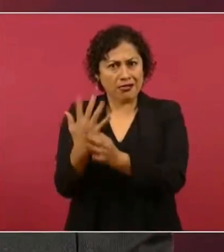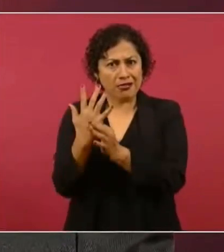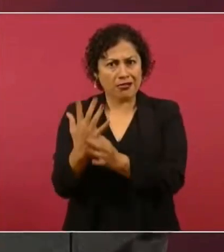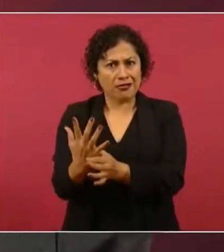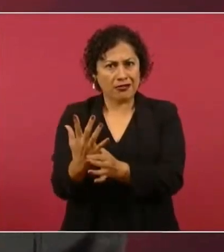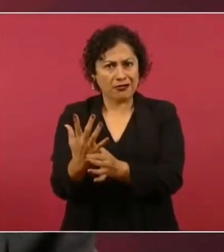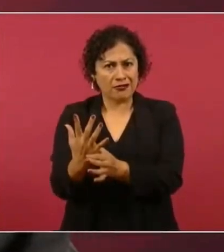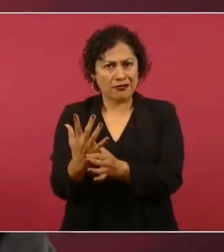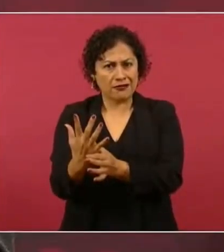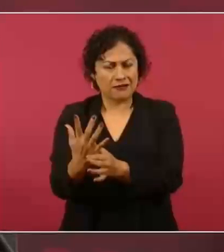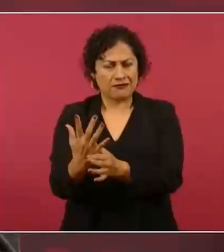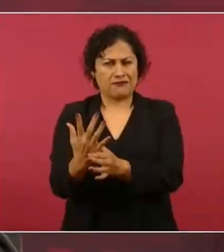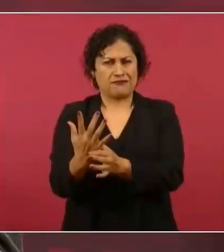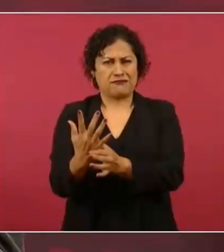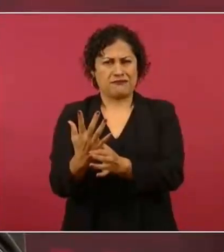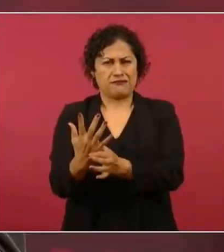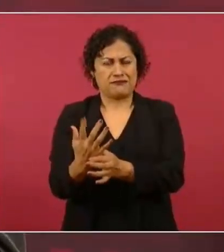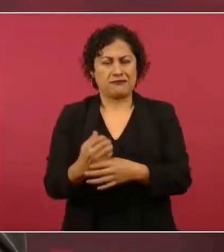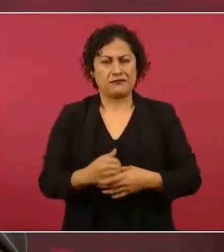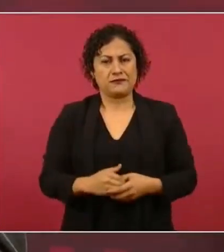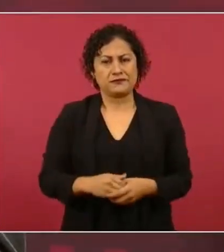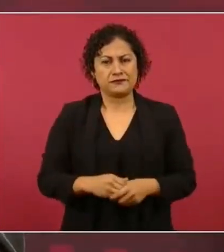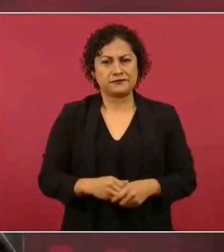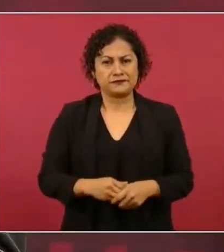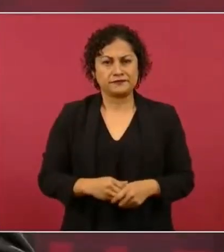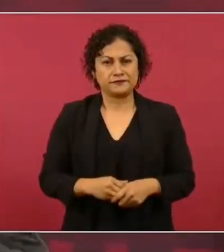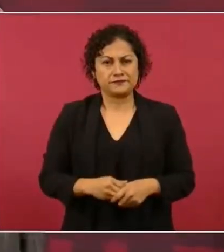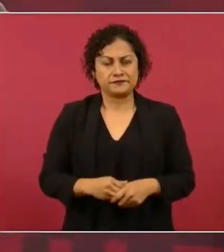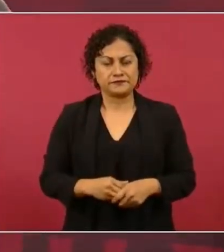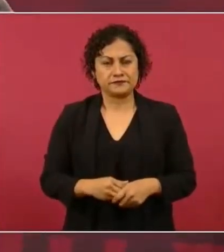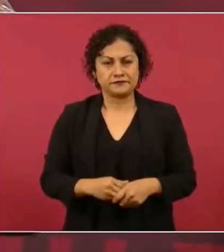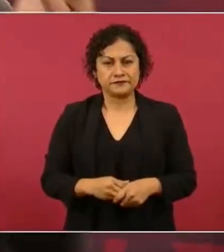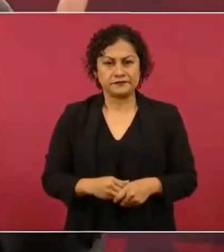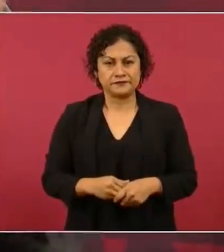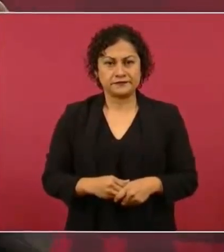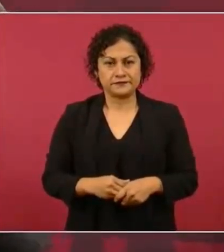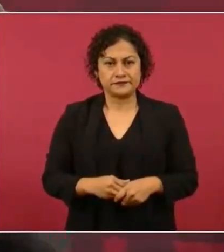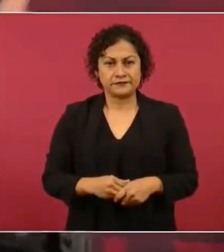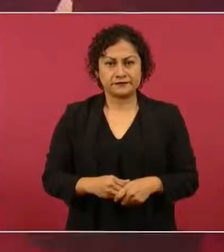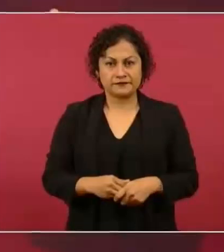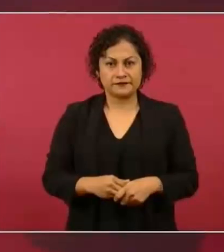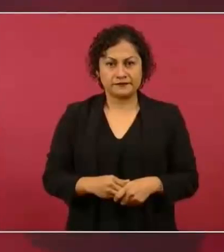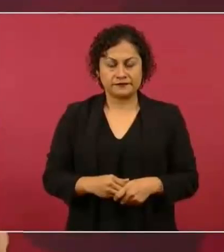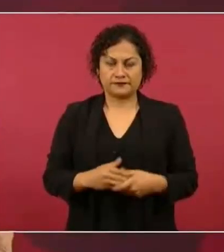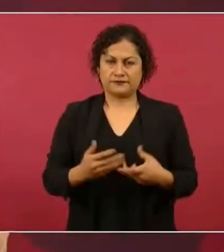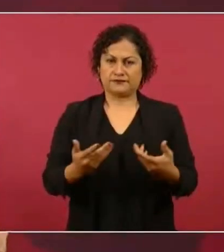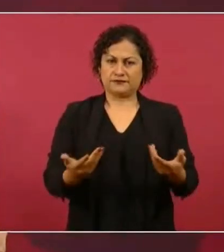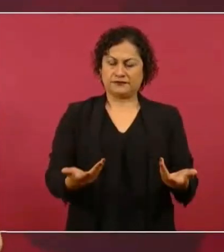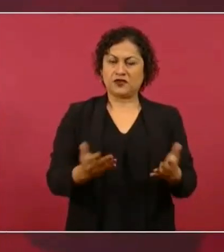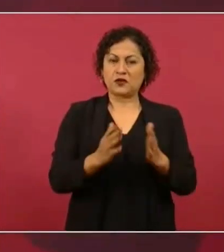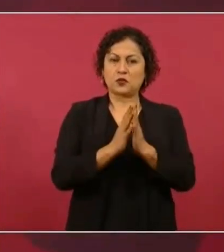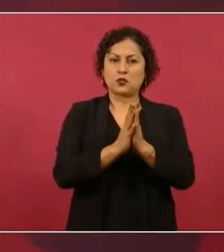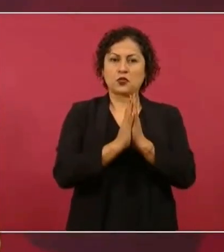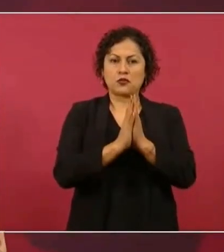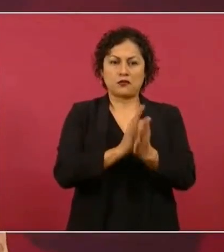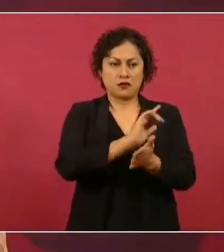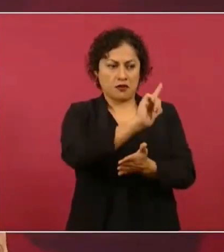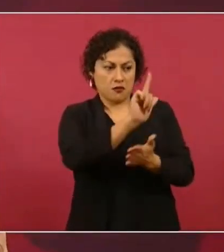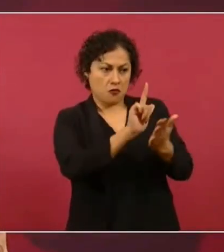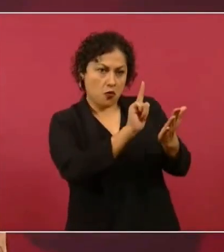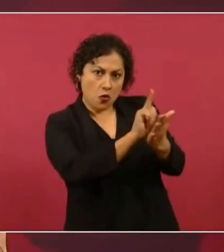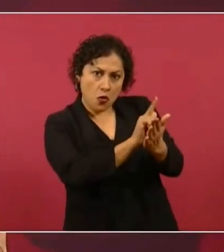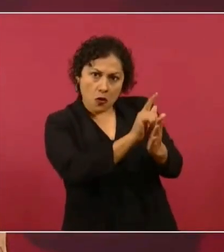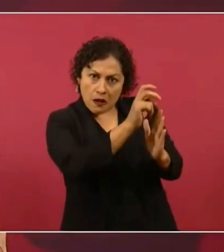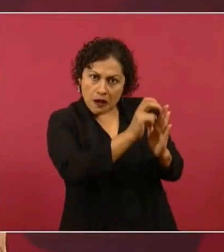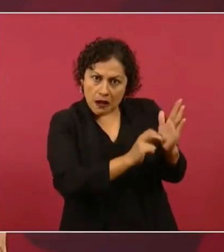enfrentar una reforma que